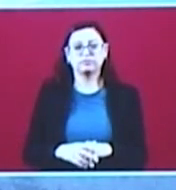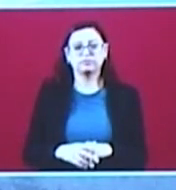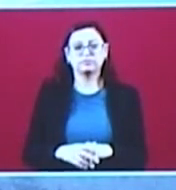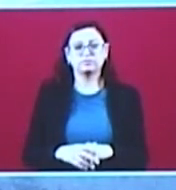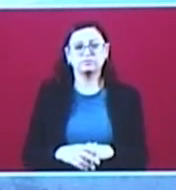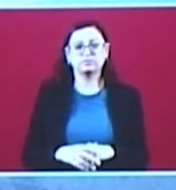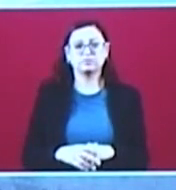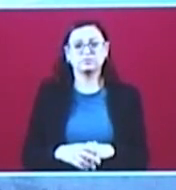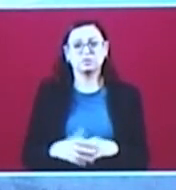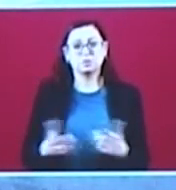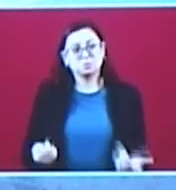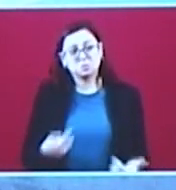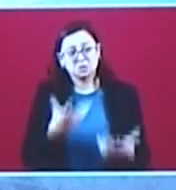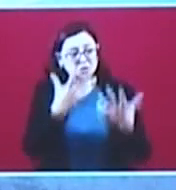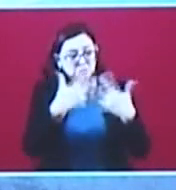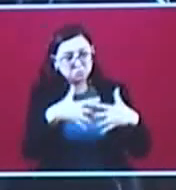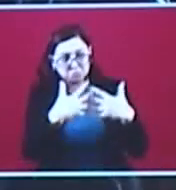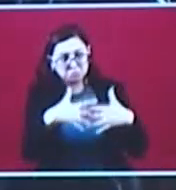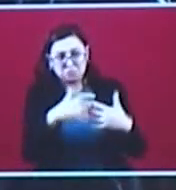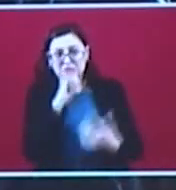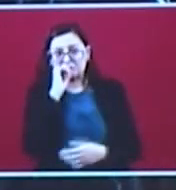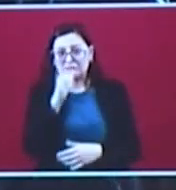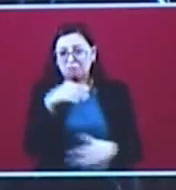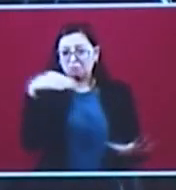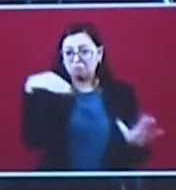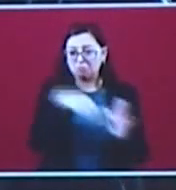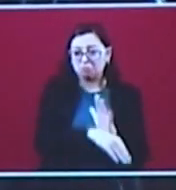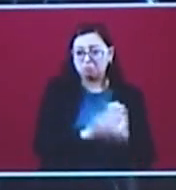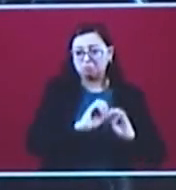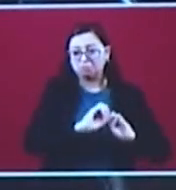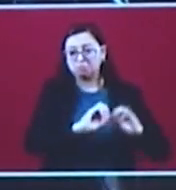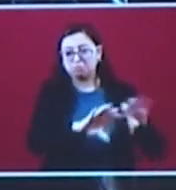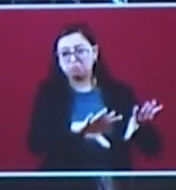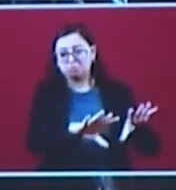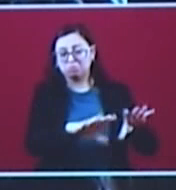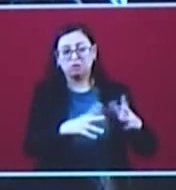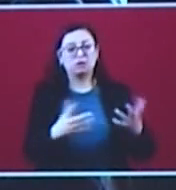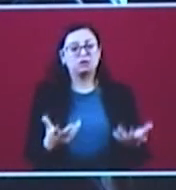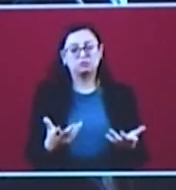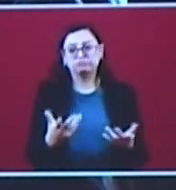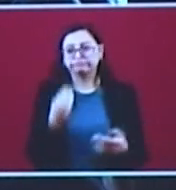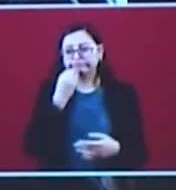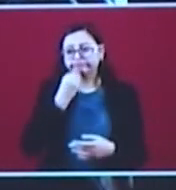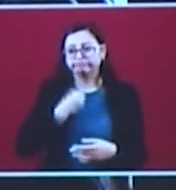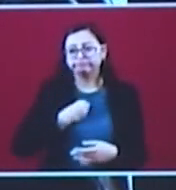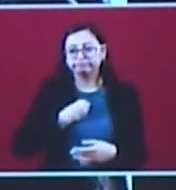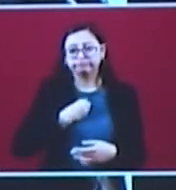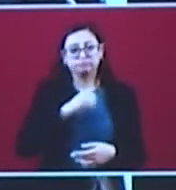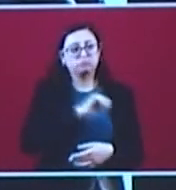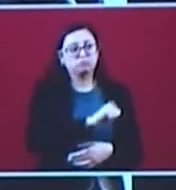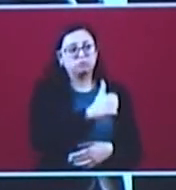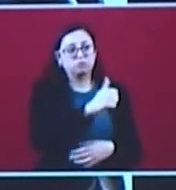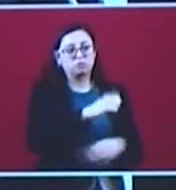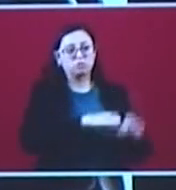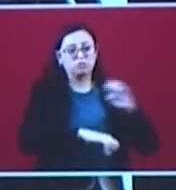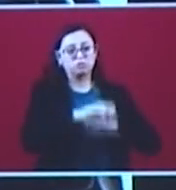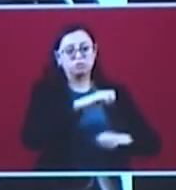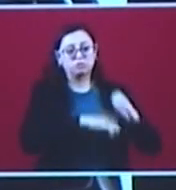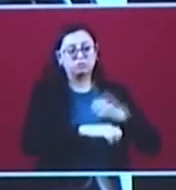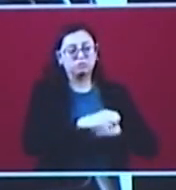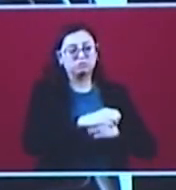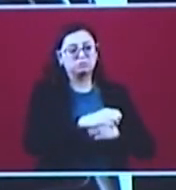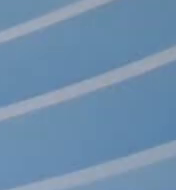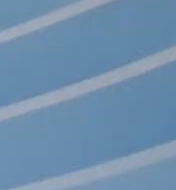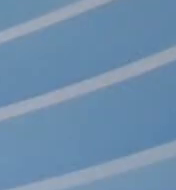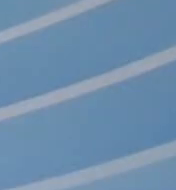hacerse responsable de sus actos y decidirlos, aunque haya quienes estén en desacuerdo. Eso es lo más normal